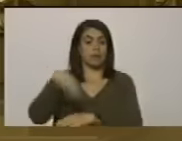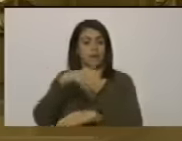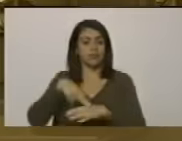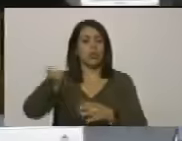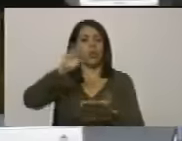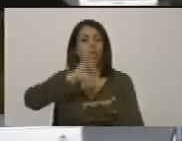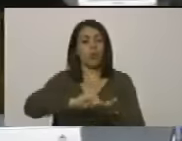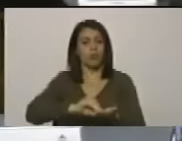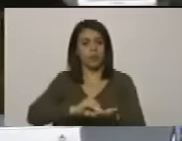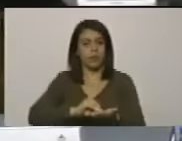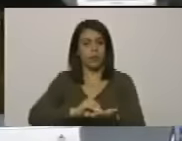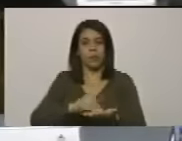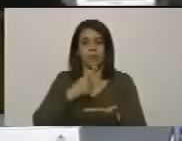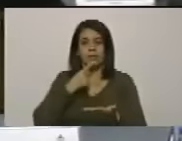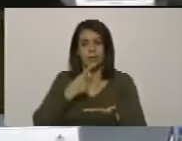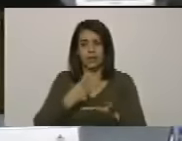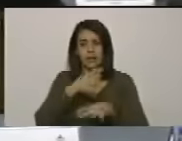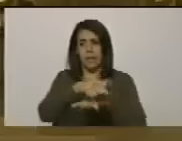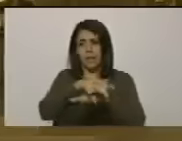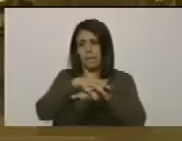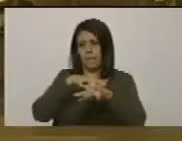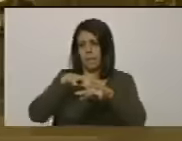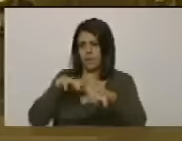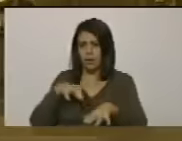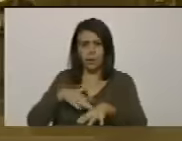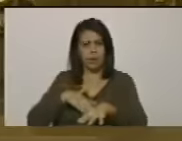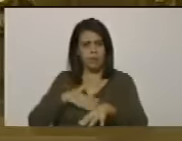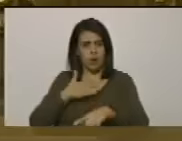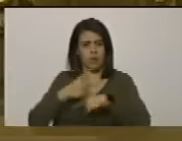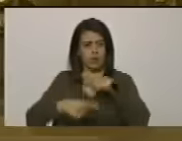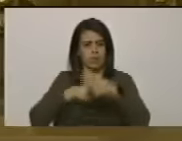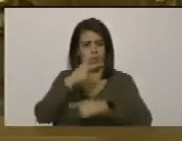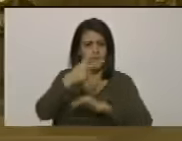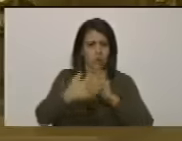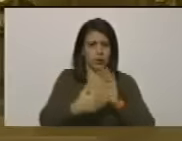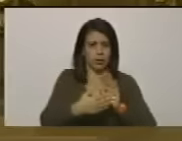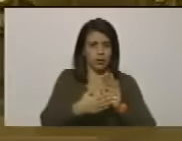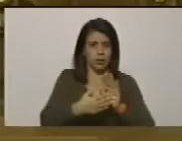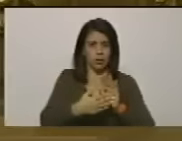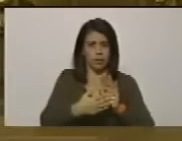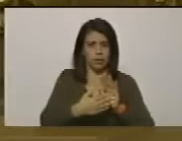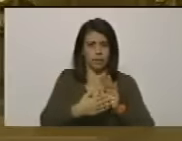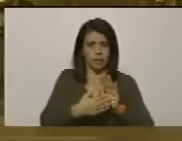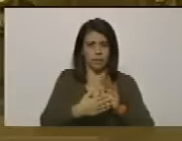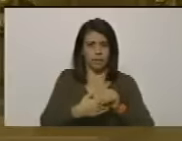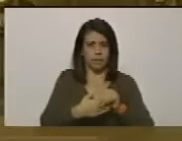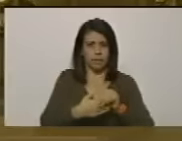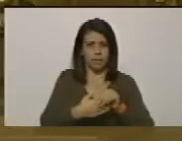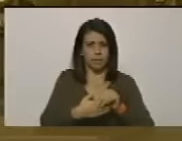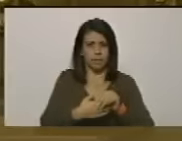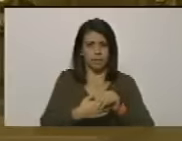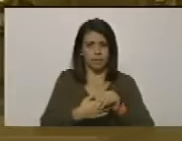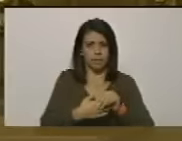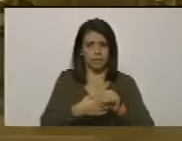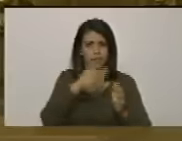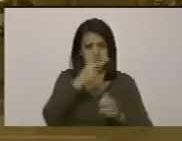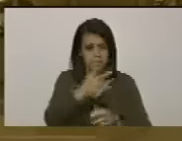para ver si tienen mayoría y puedan después del dos mil dos mil dos mil